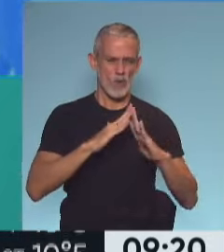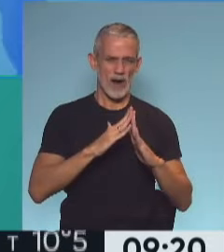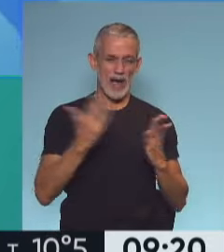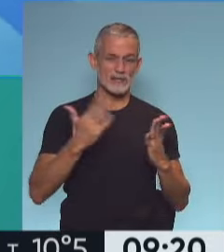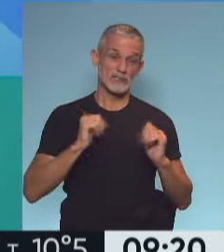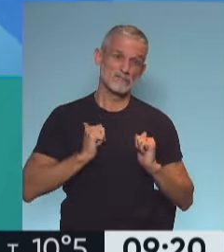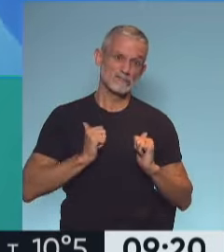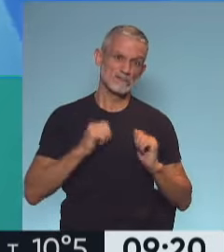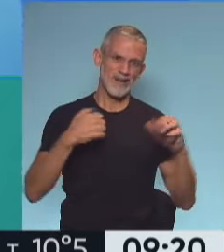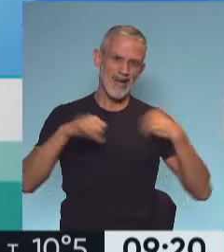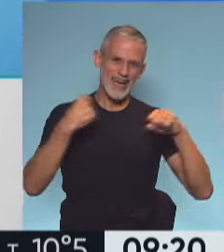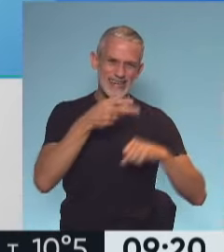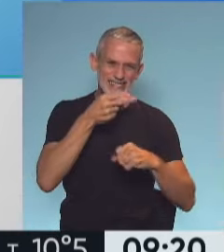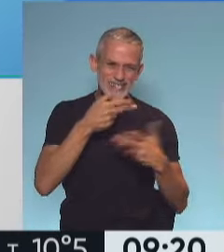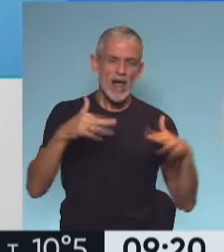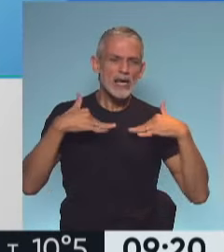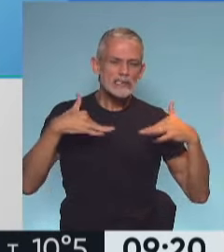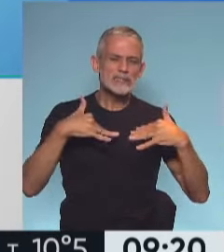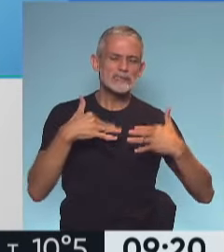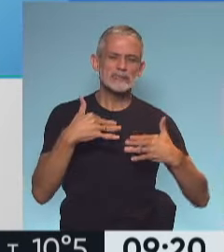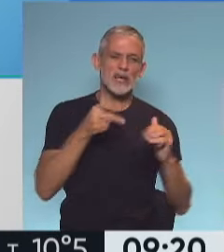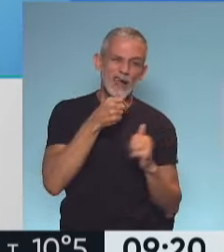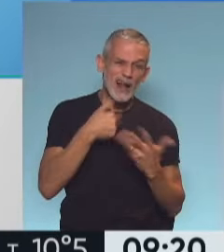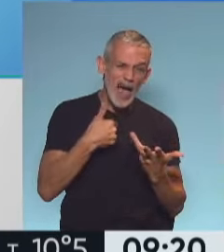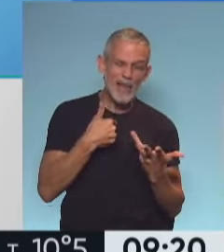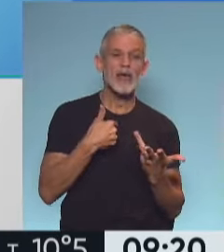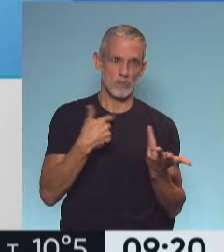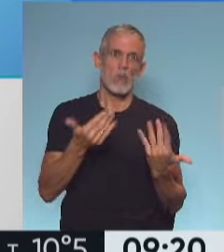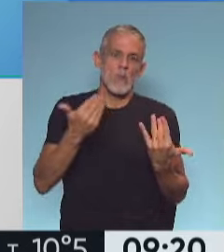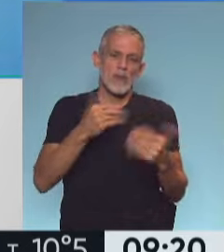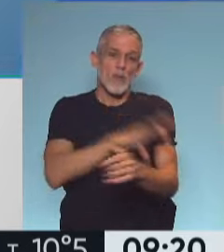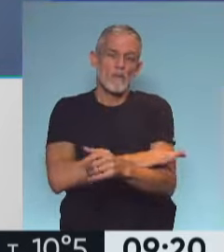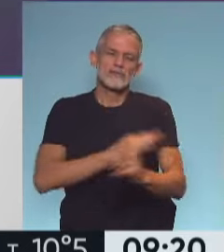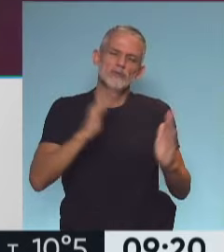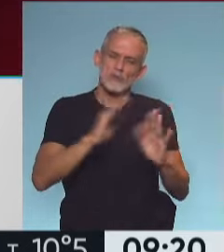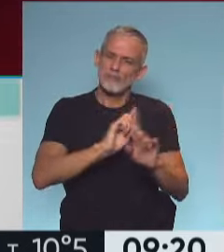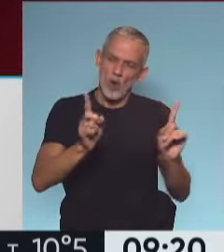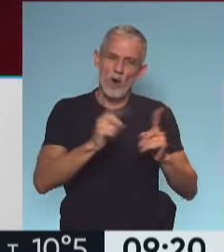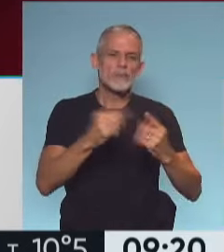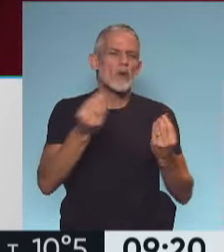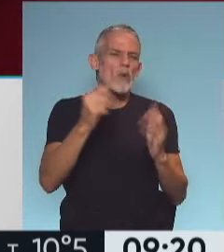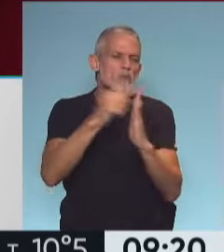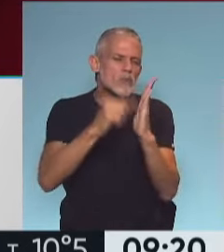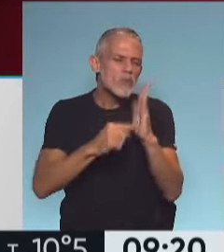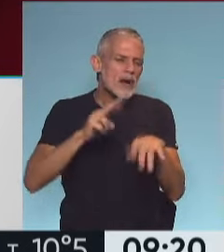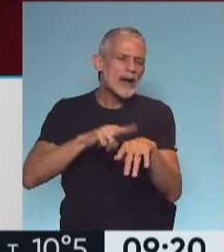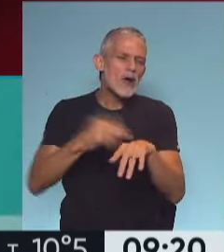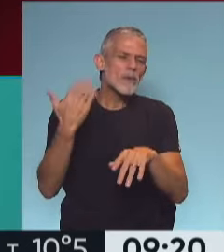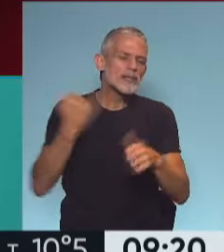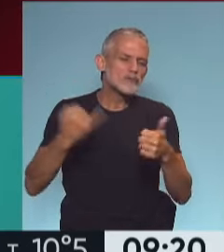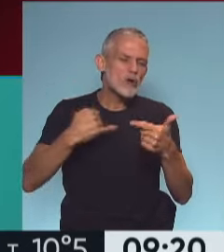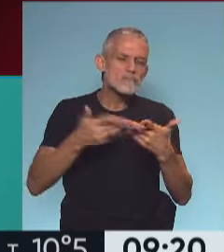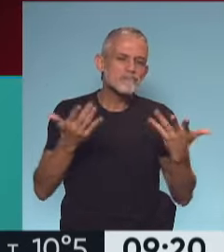sedentarismo es una de las cuestiones que si lo evitamos podemos ayudar a no tener hipertensión. ¿Qué otras cuestiones nos recomendás? Quizás